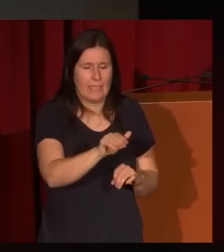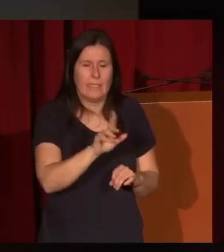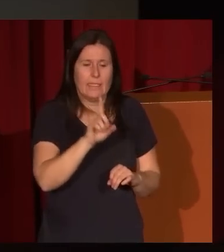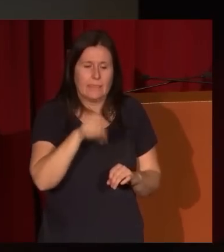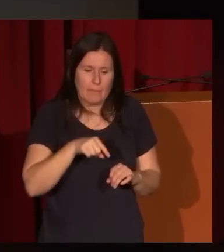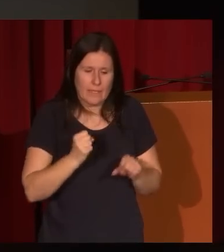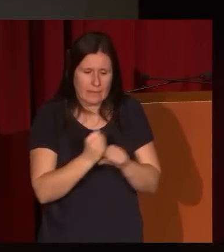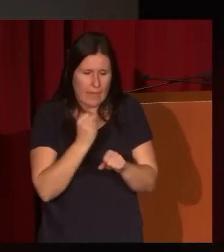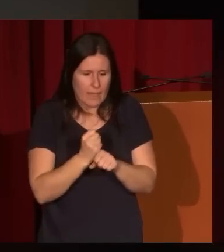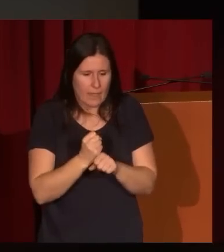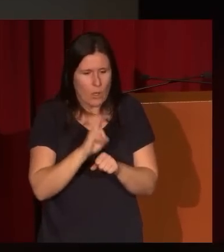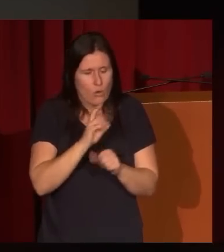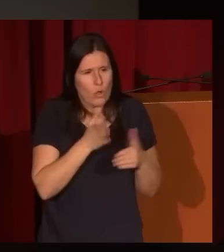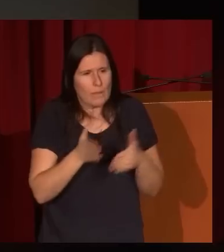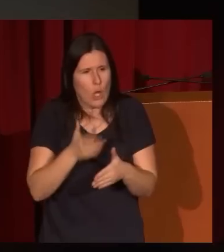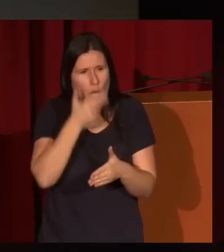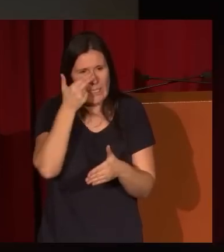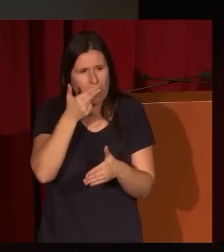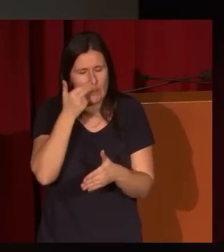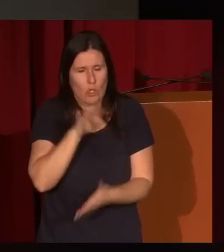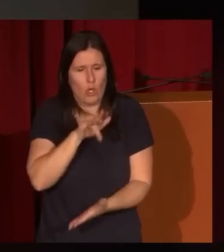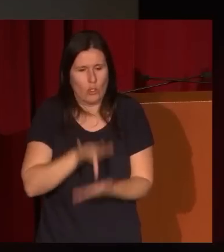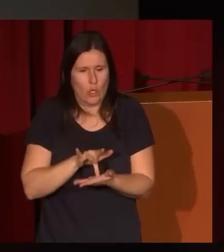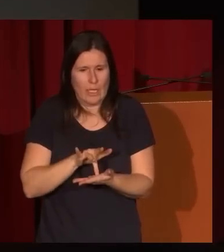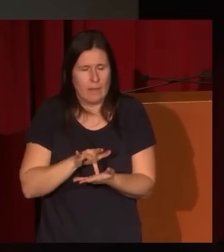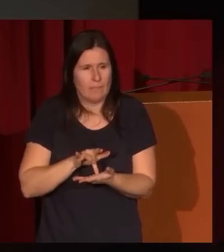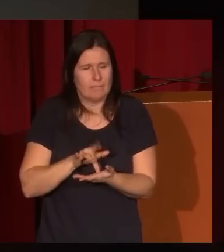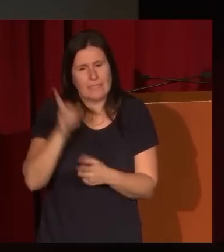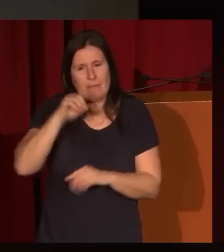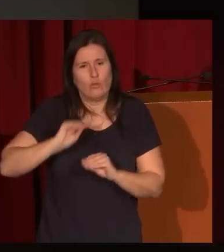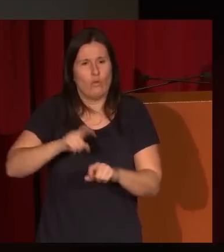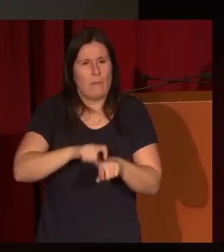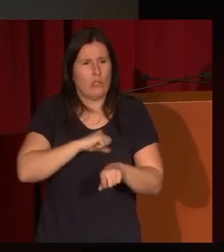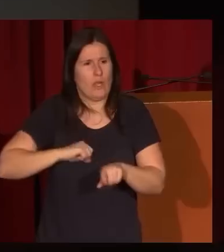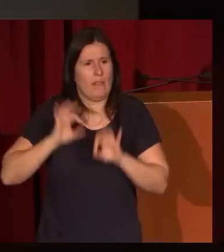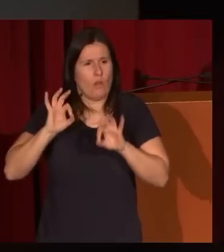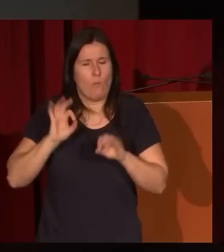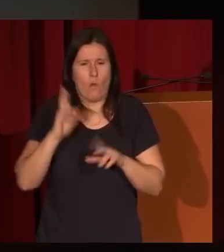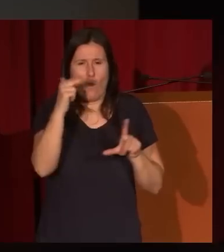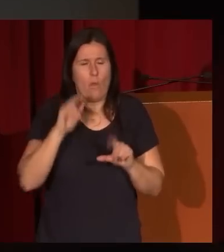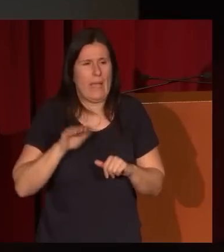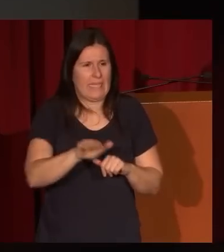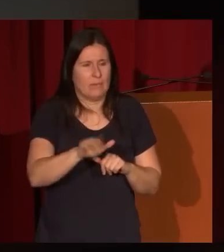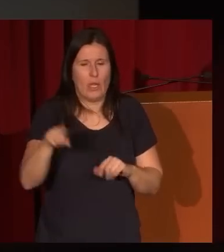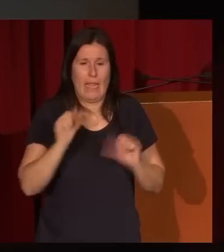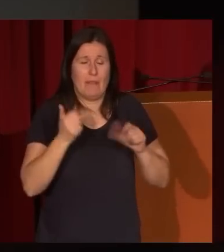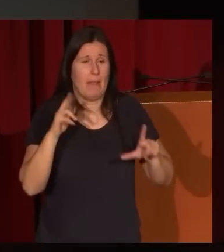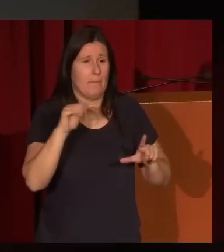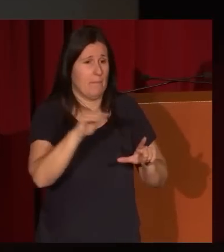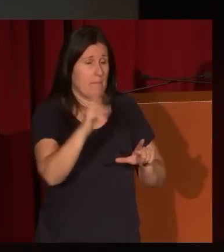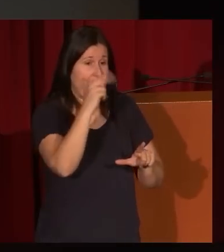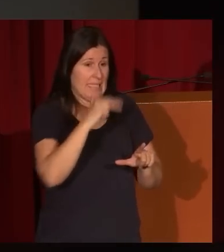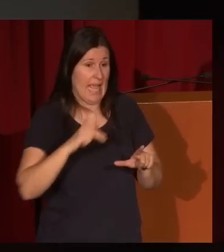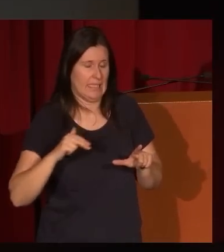camino muy interesante a la hora de cuajar su personalidad como paisajista porque él empieza en sus primeros paisajes pintando